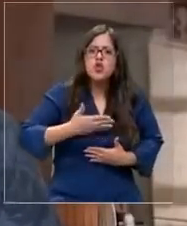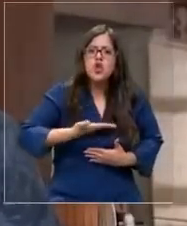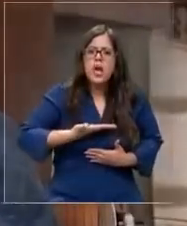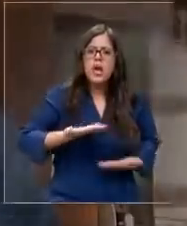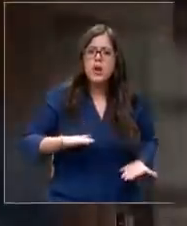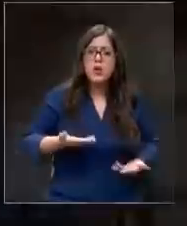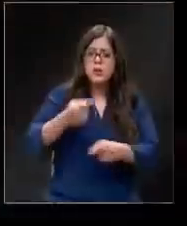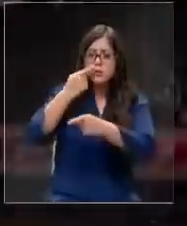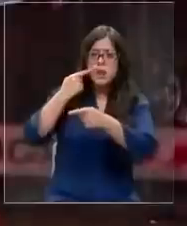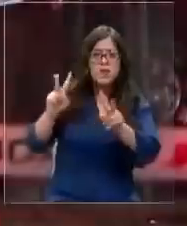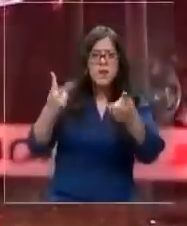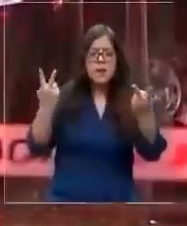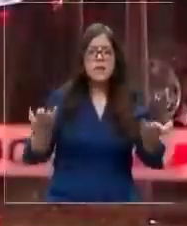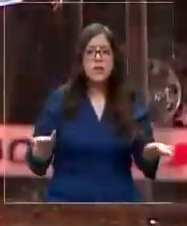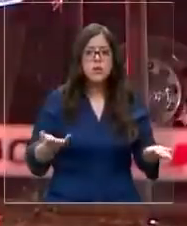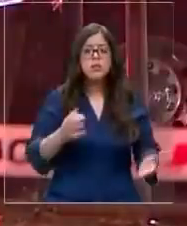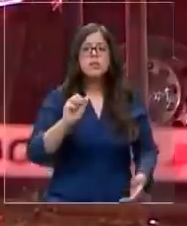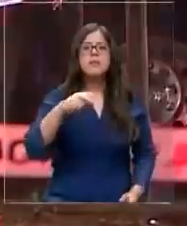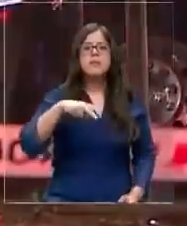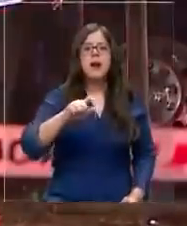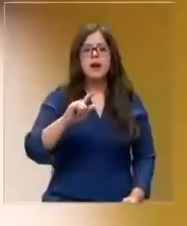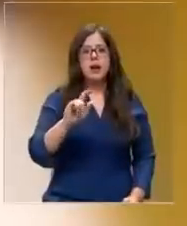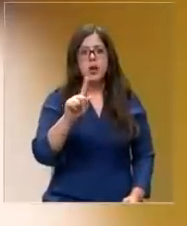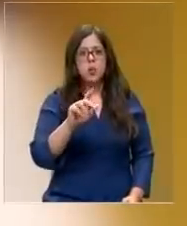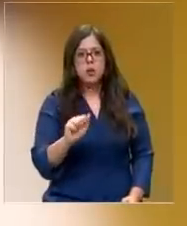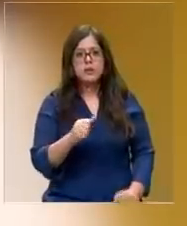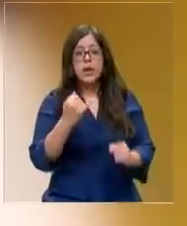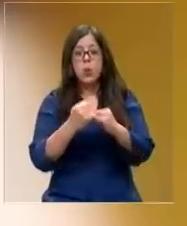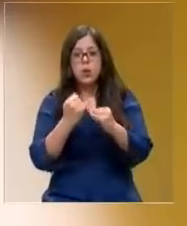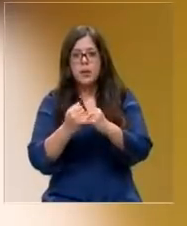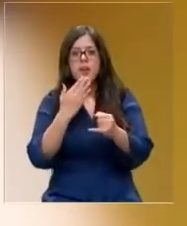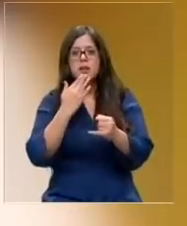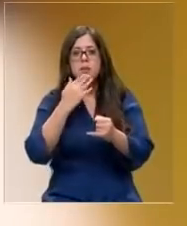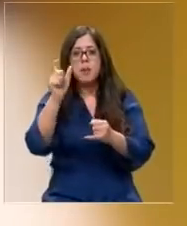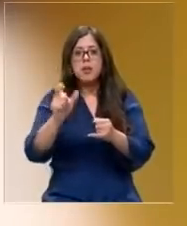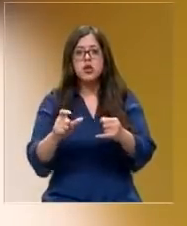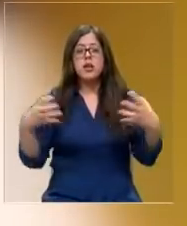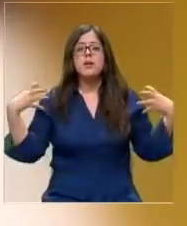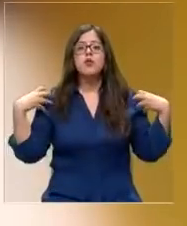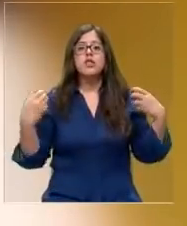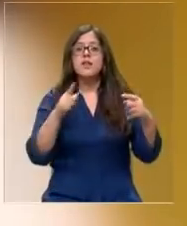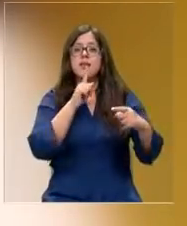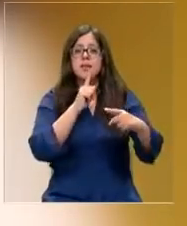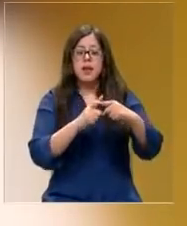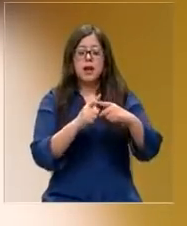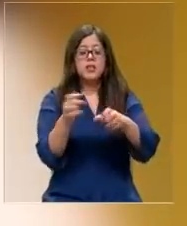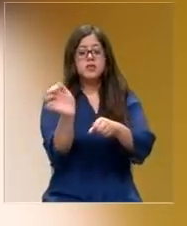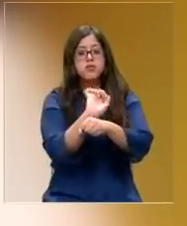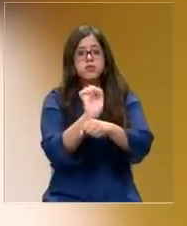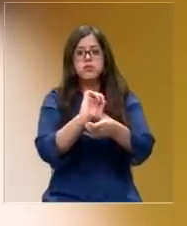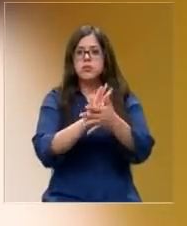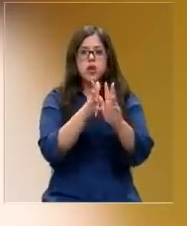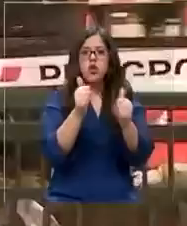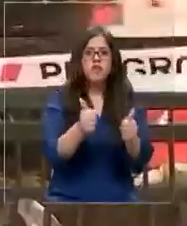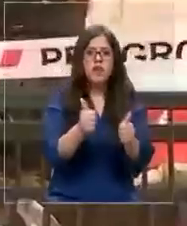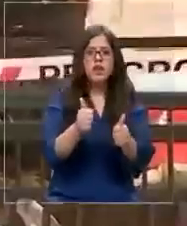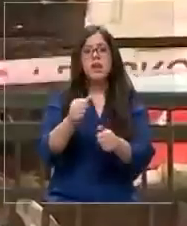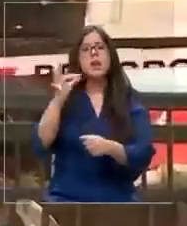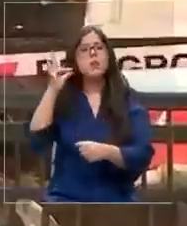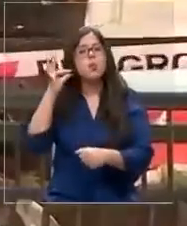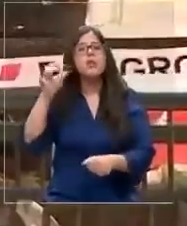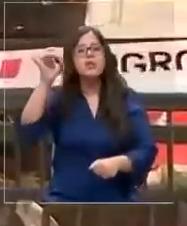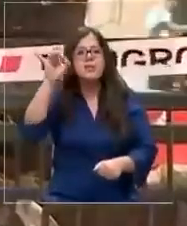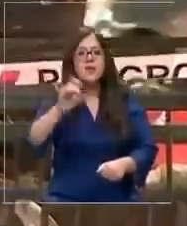Y él sigue vivo. Ana Luisa, un amigo que la acompañaba y el conductor del auto donde iba, hicieron todo bien. La joven